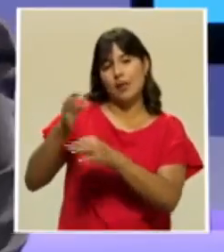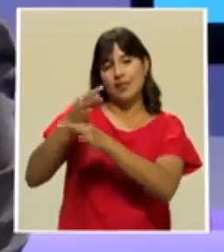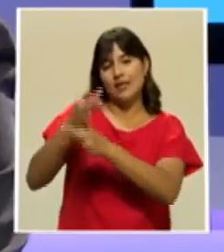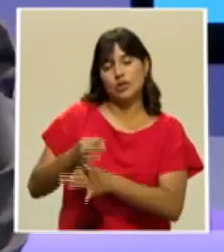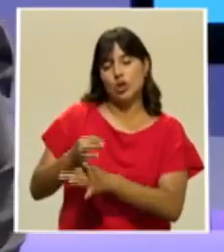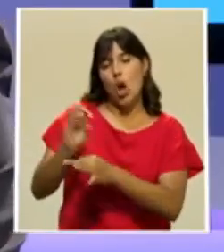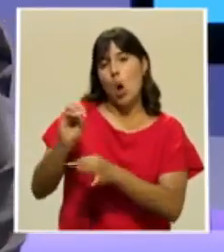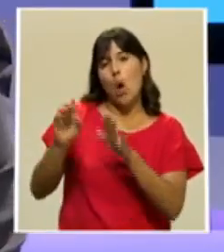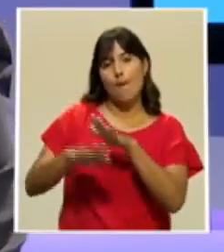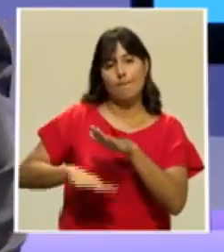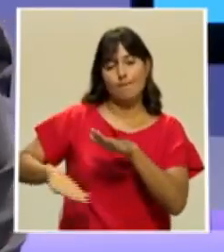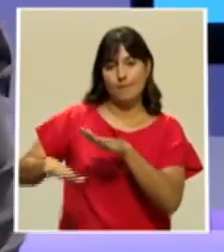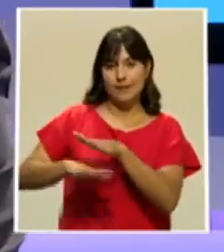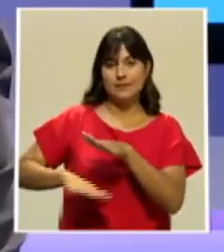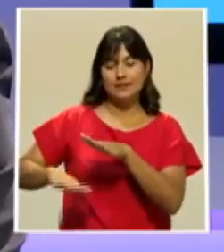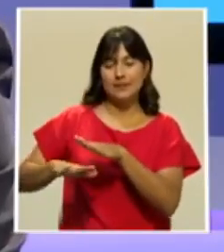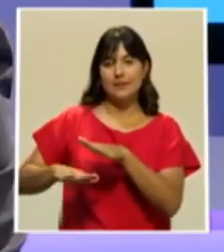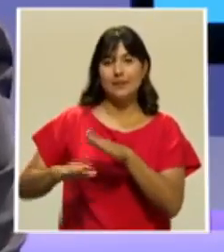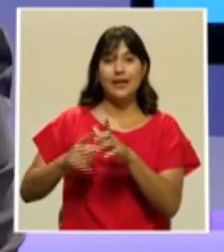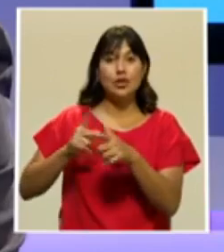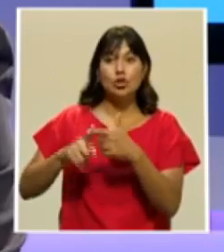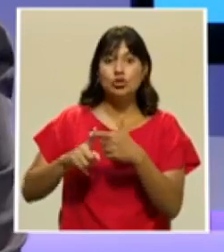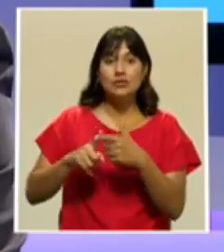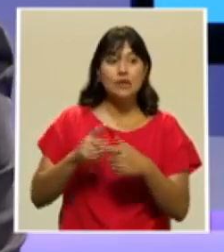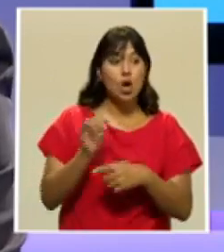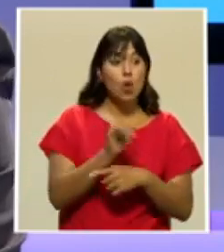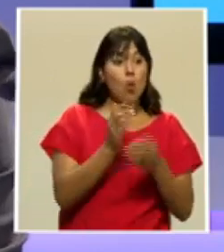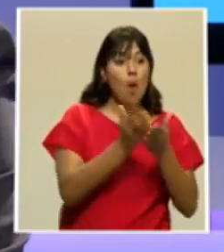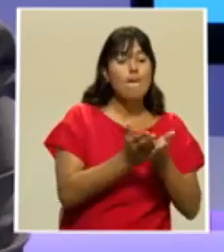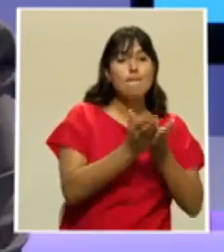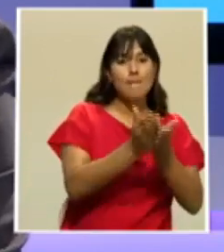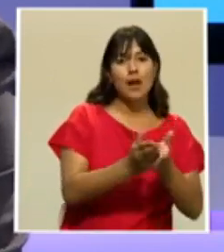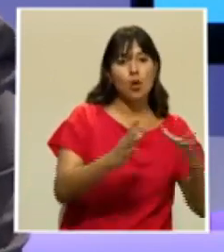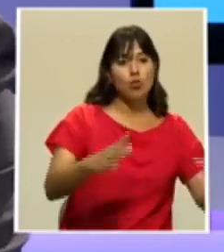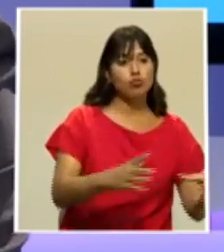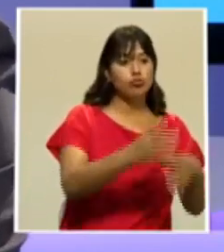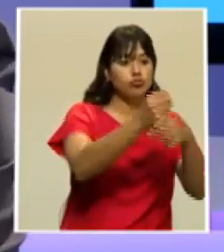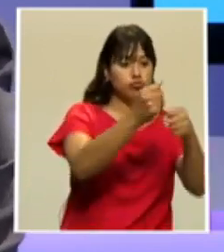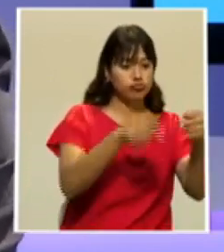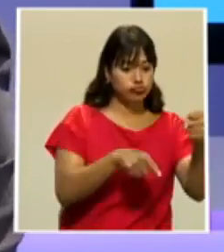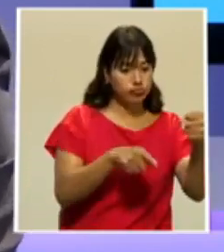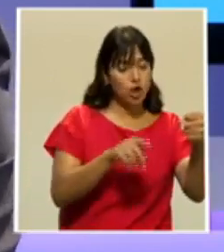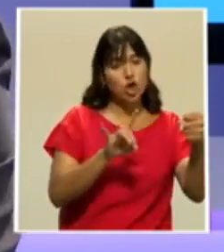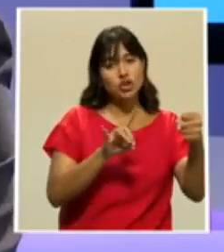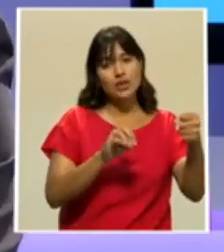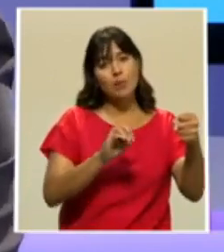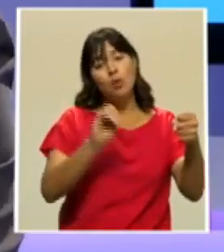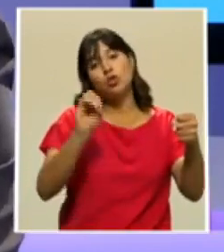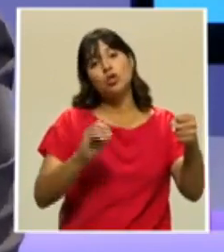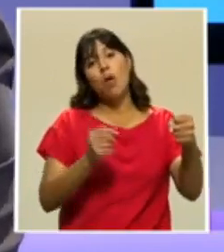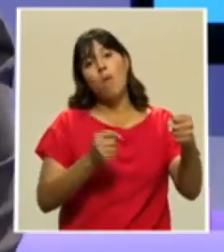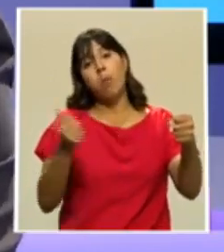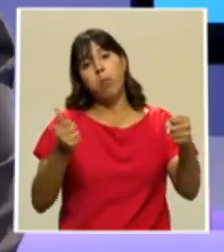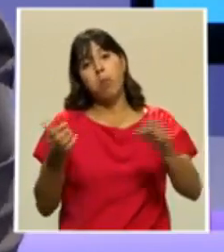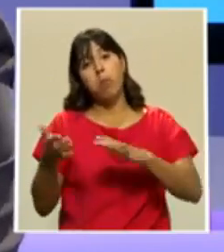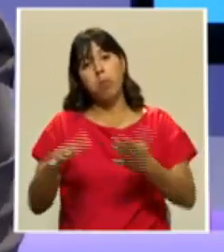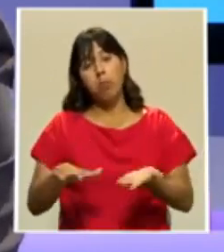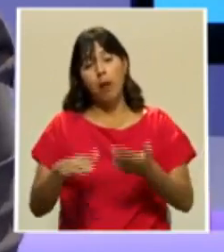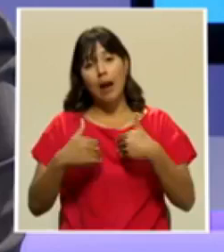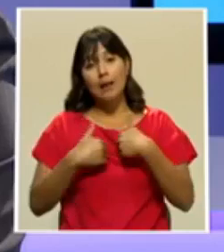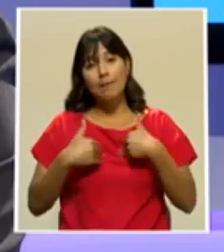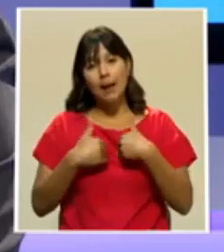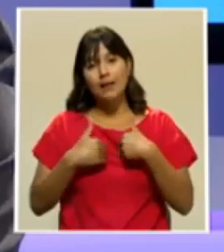miles de pescadores que se dedican a la pesca artesanal en nuestra costa. Entonces, tenemos obviamente una cara